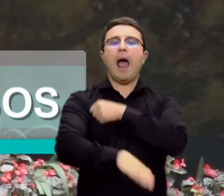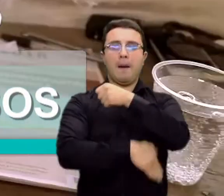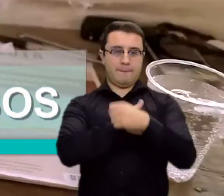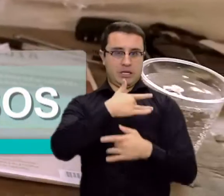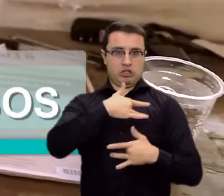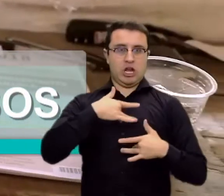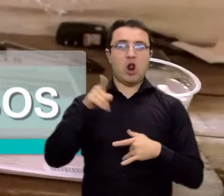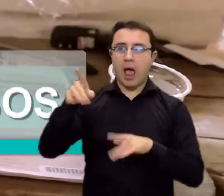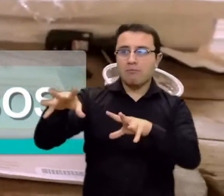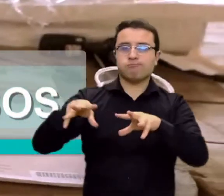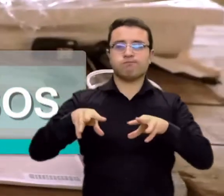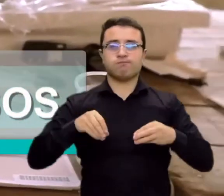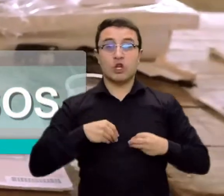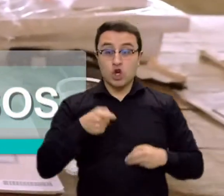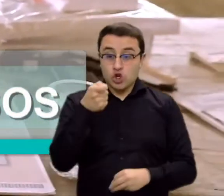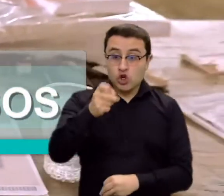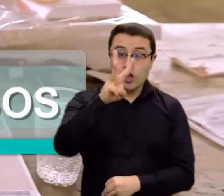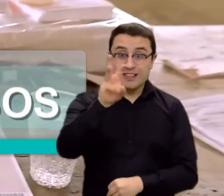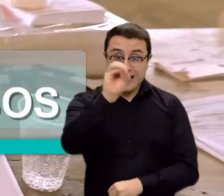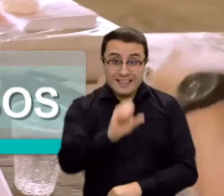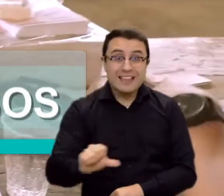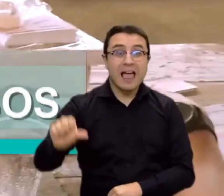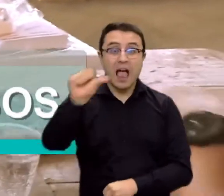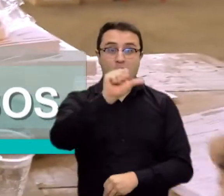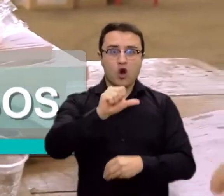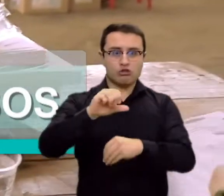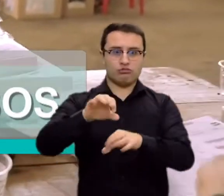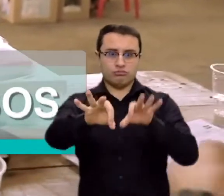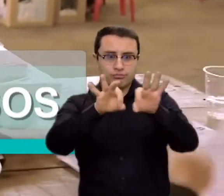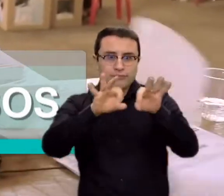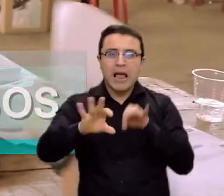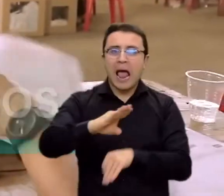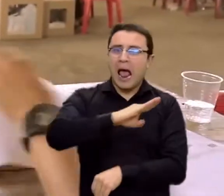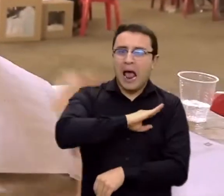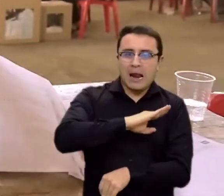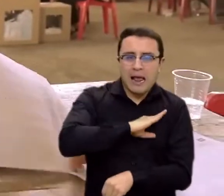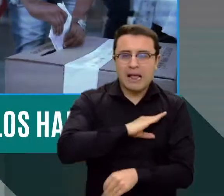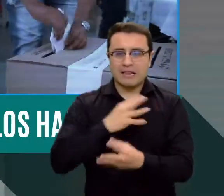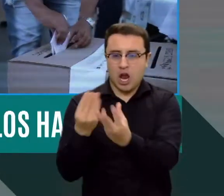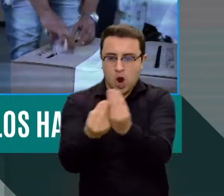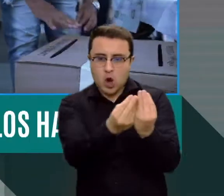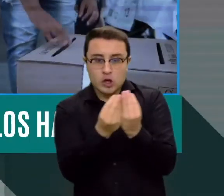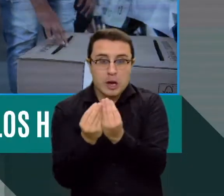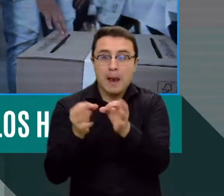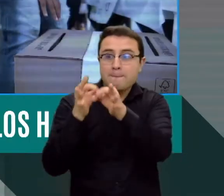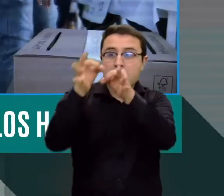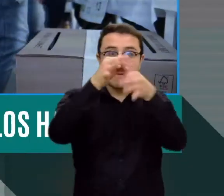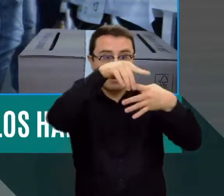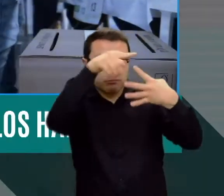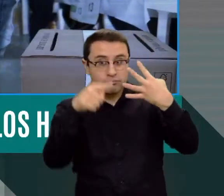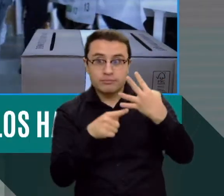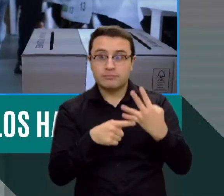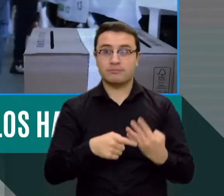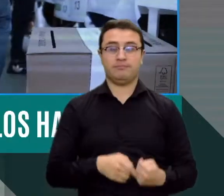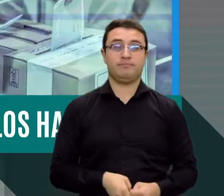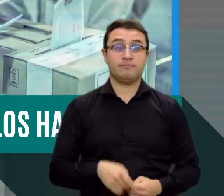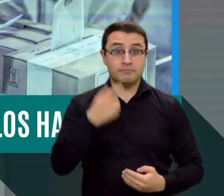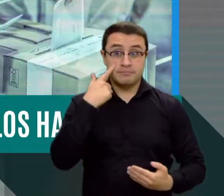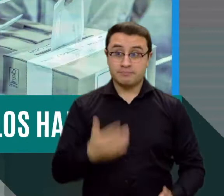el próximo 30 de agosto alcaldes y concejales en cuatro municipios del país. Achí Bolívar,